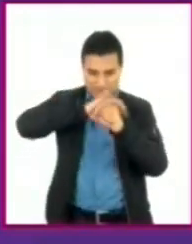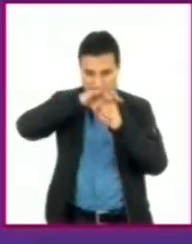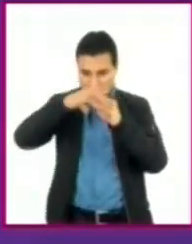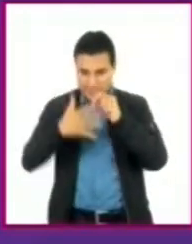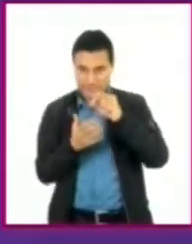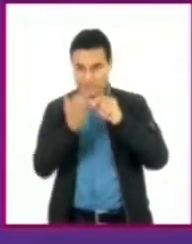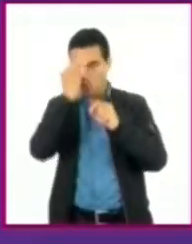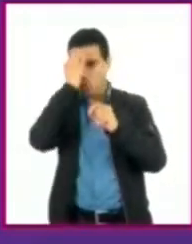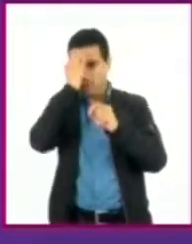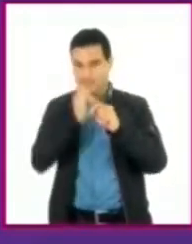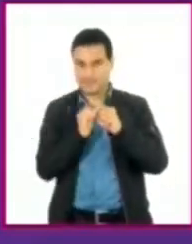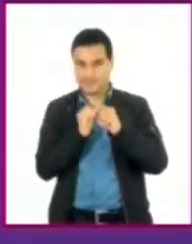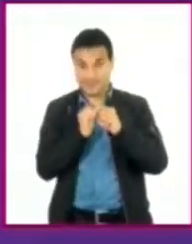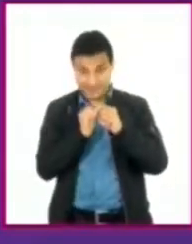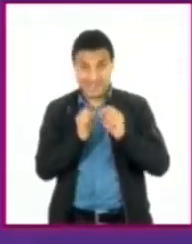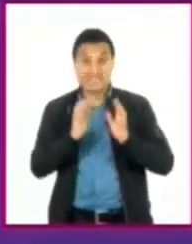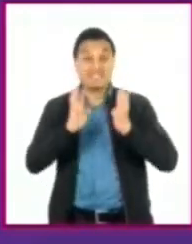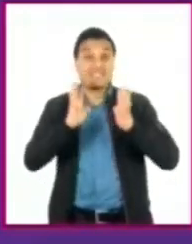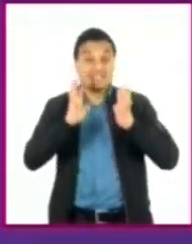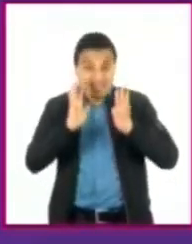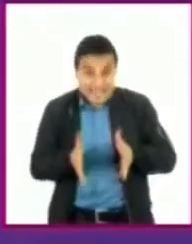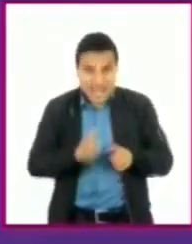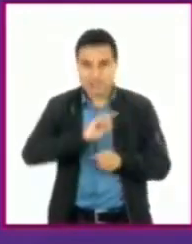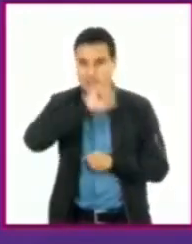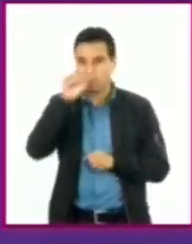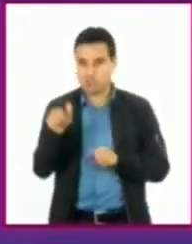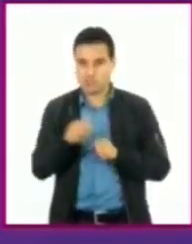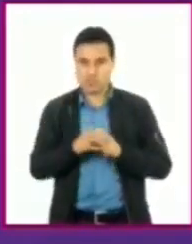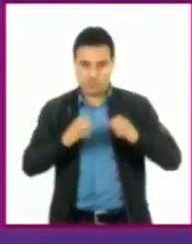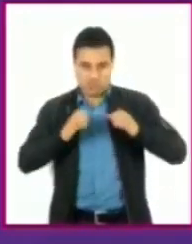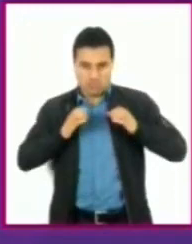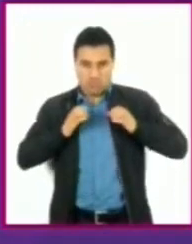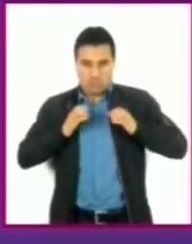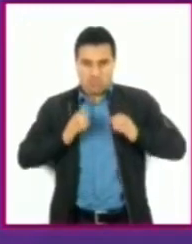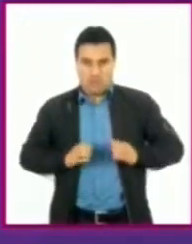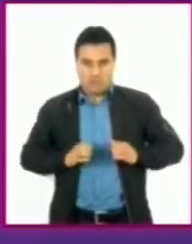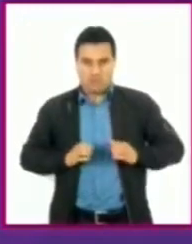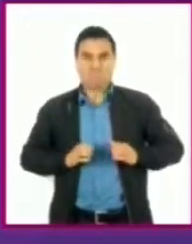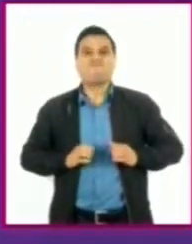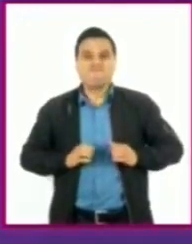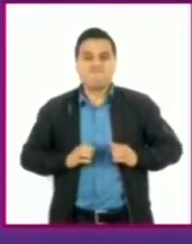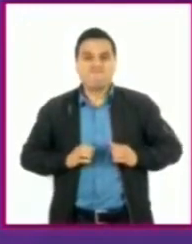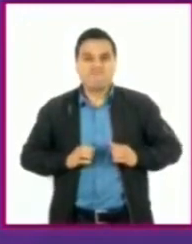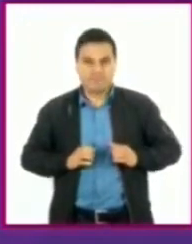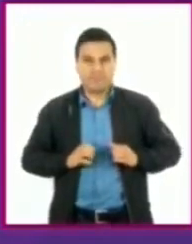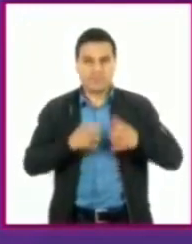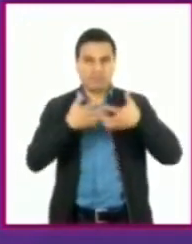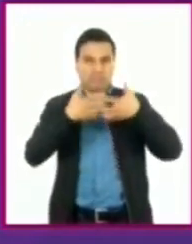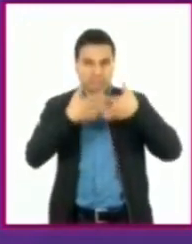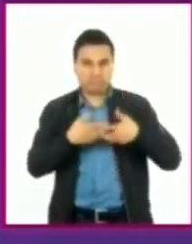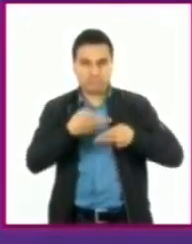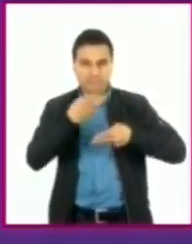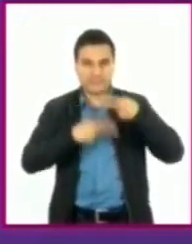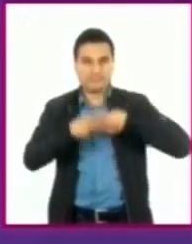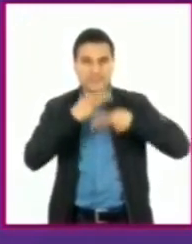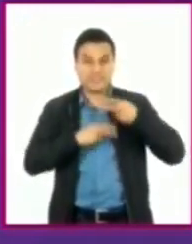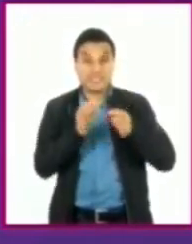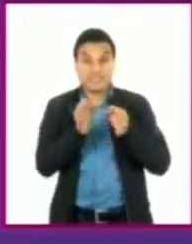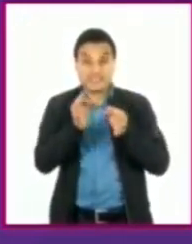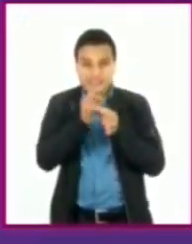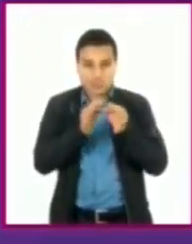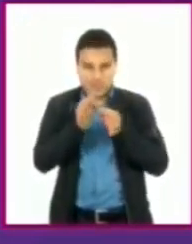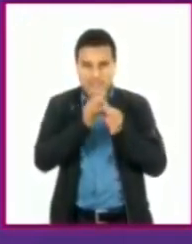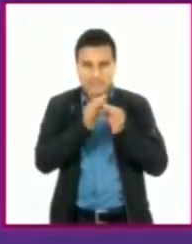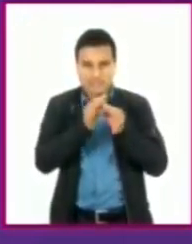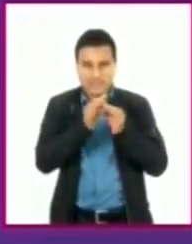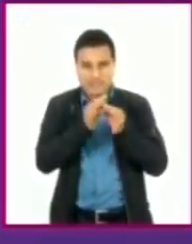Ante esa alarma, se inicia el proceso de respuesta, por lo que se reclutan a más células del sistema inmune para atacar al